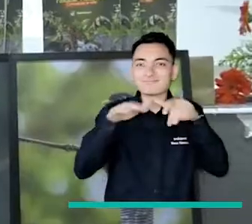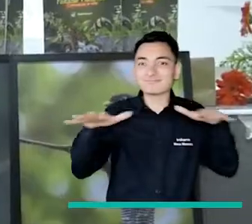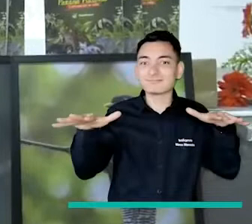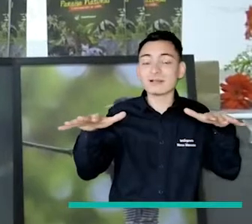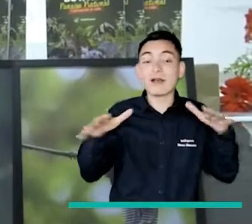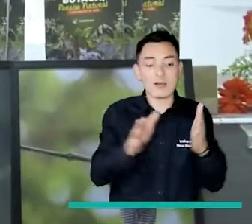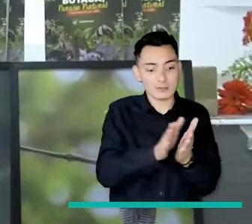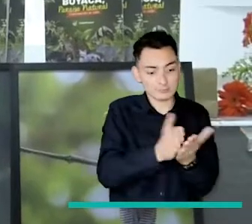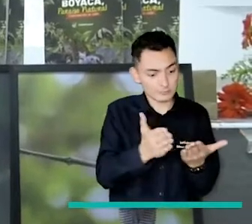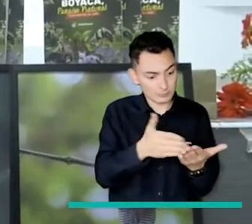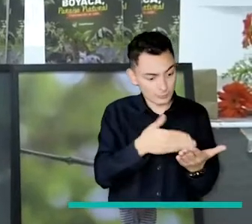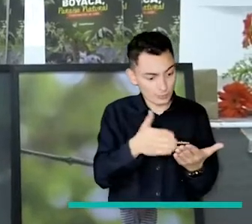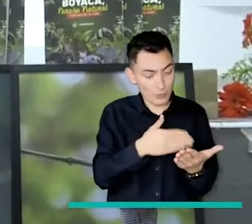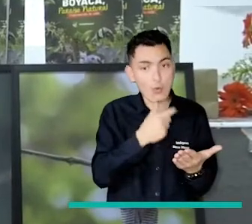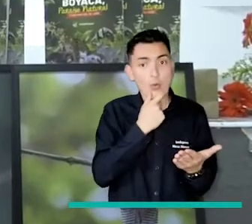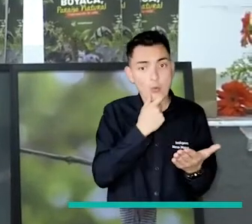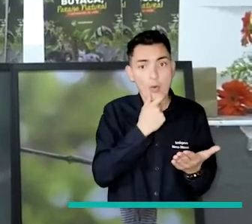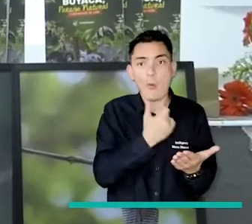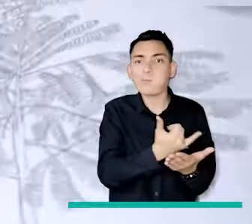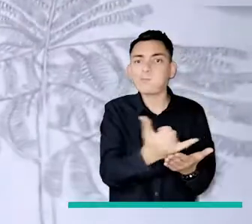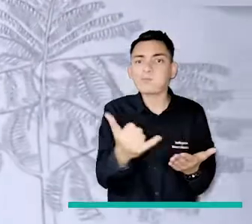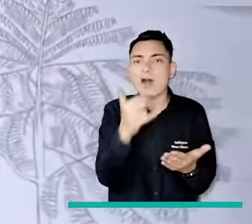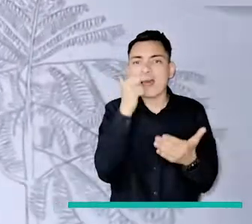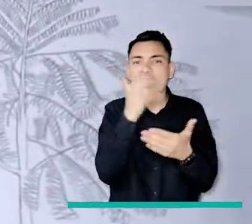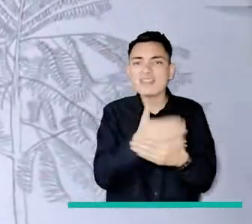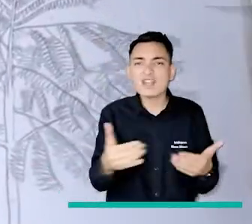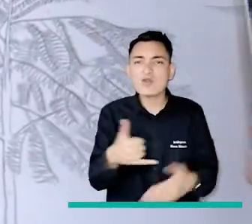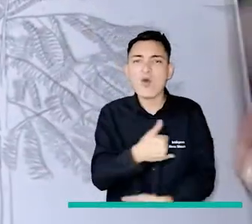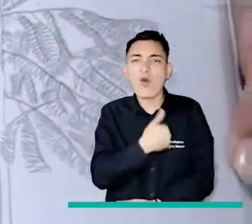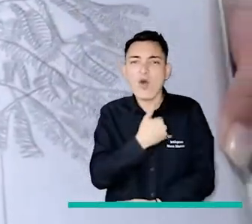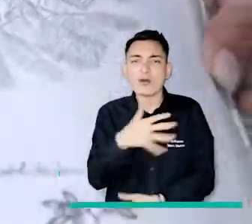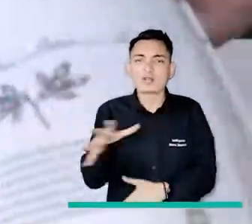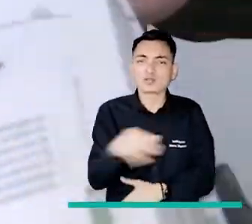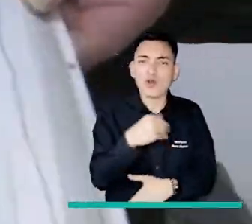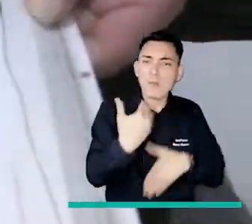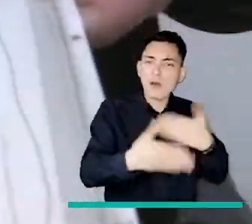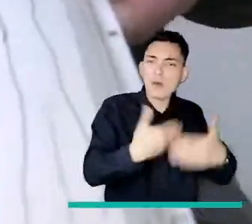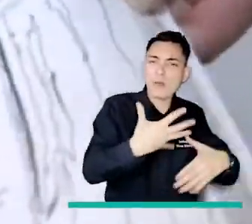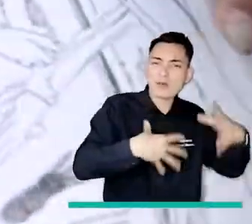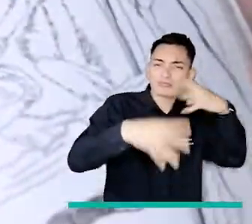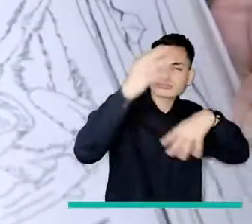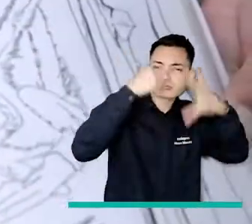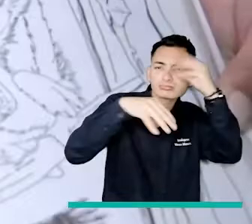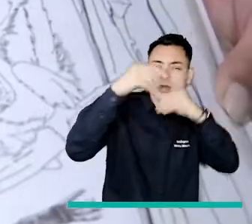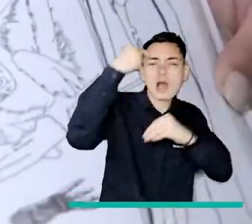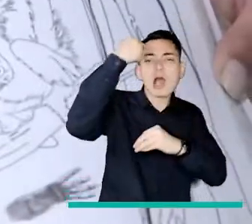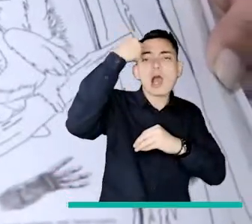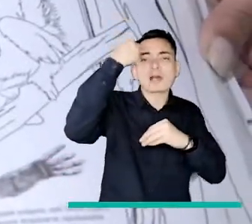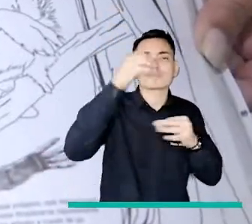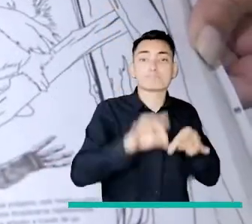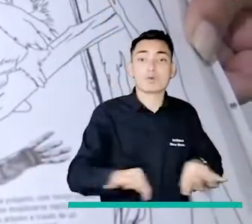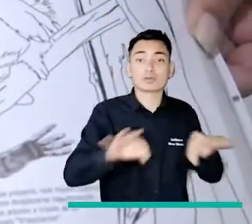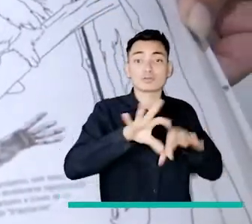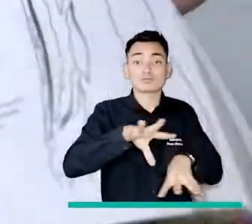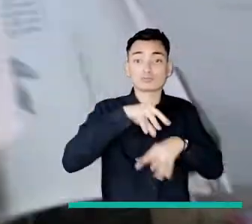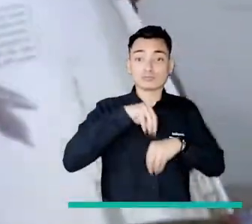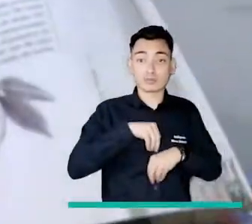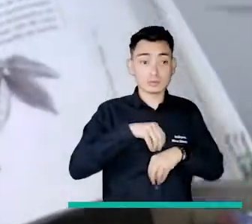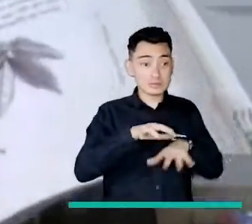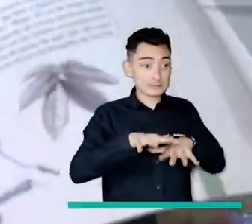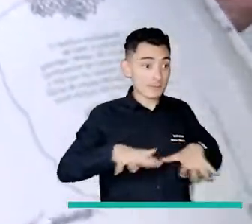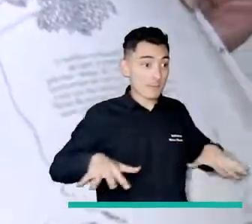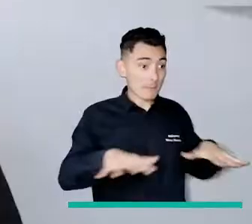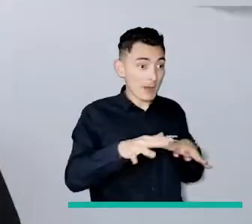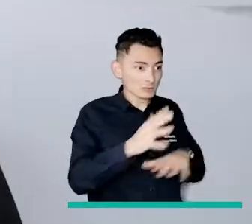tener esta cartilla sino el instrumento, la herramienta para que hoy los niños y los jóvenes crezcan entendiendo la importancia de conservar